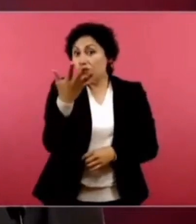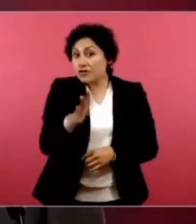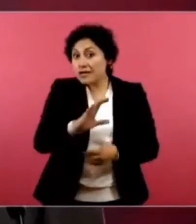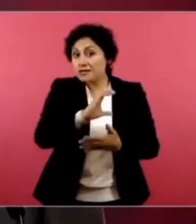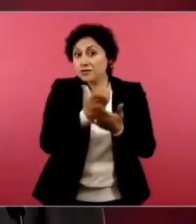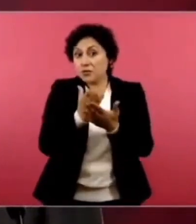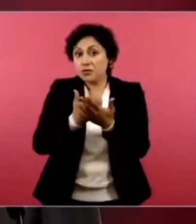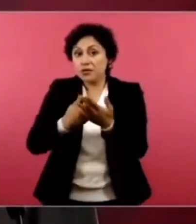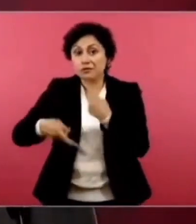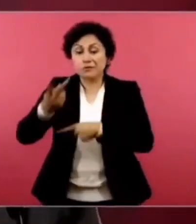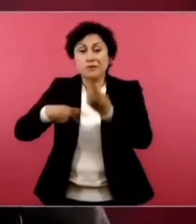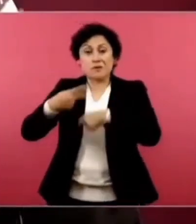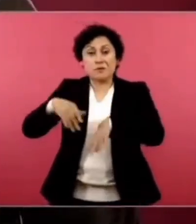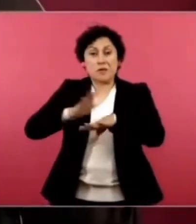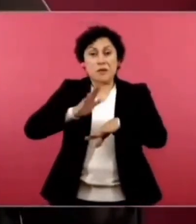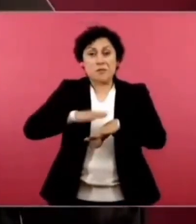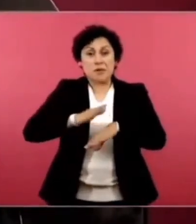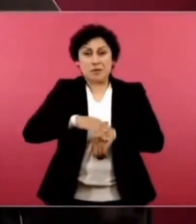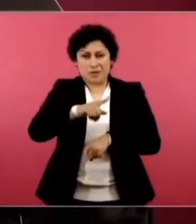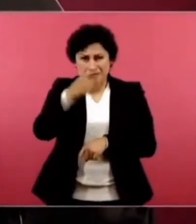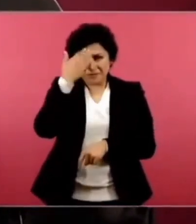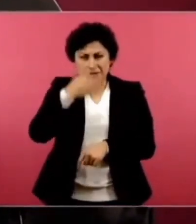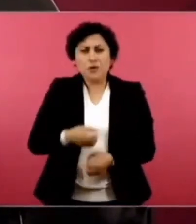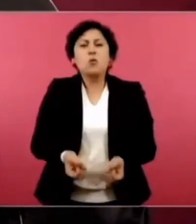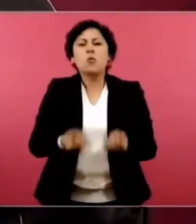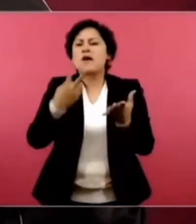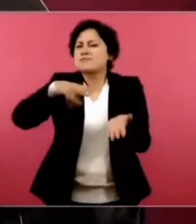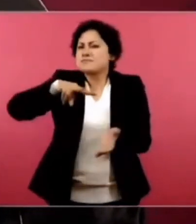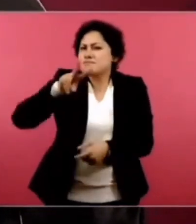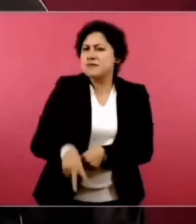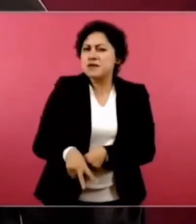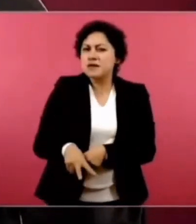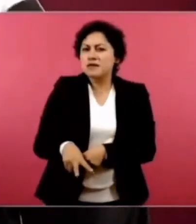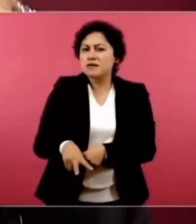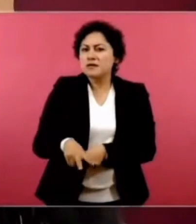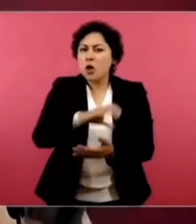en actividad? Tres.